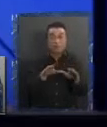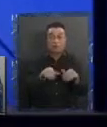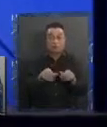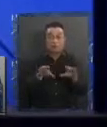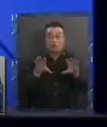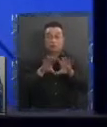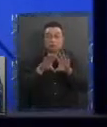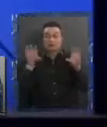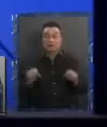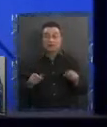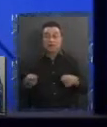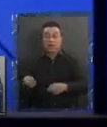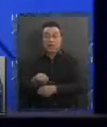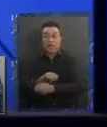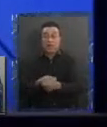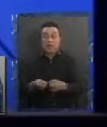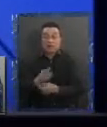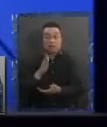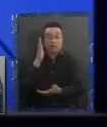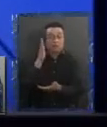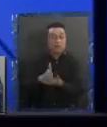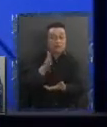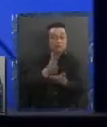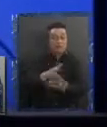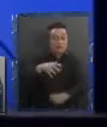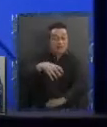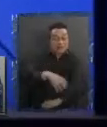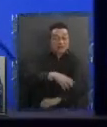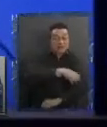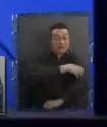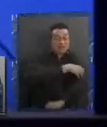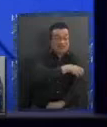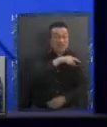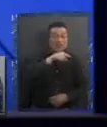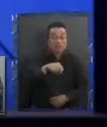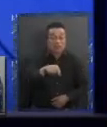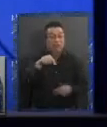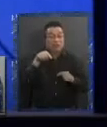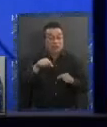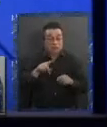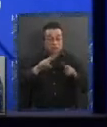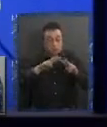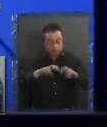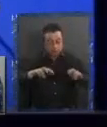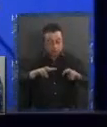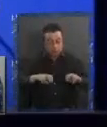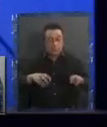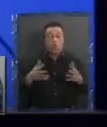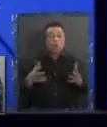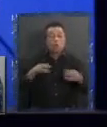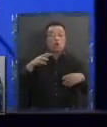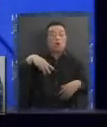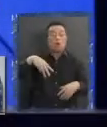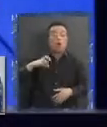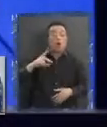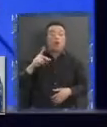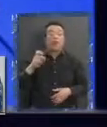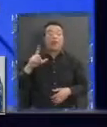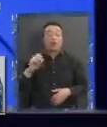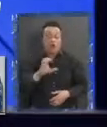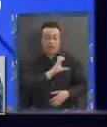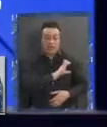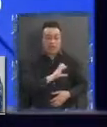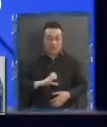económicos que van a regir en las regiones, que hay que analizarlo en función del modelo de Estado que está